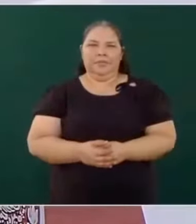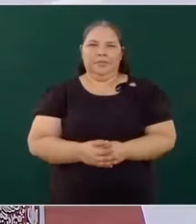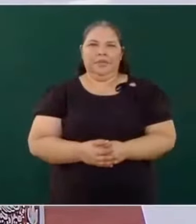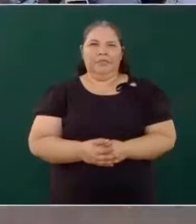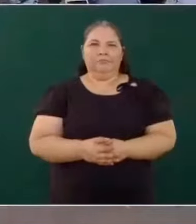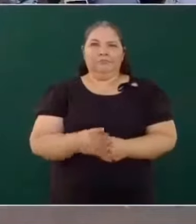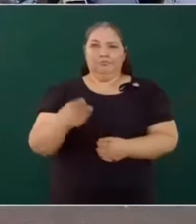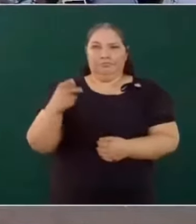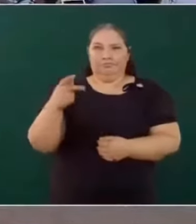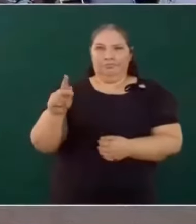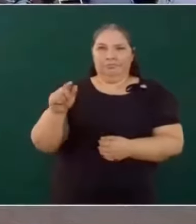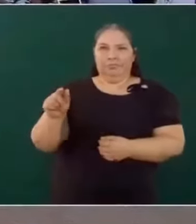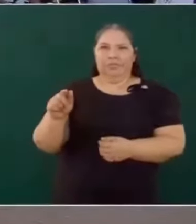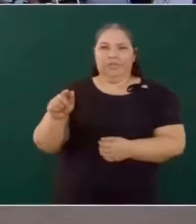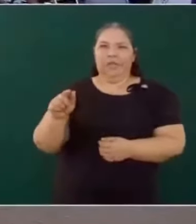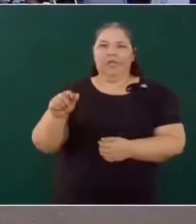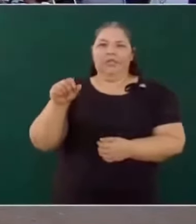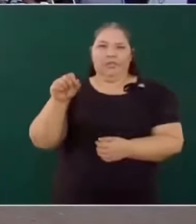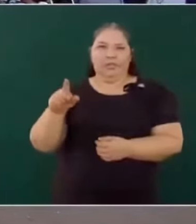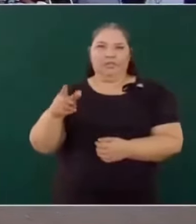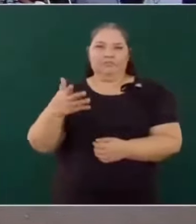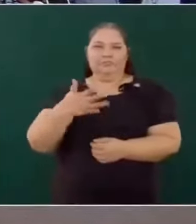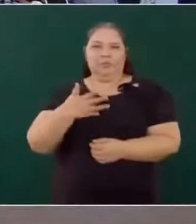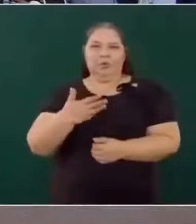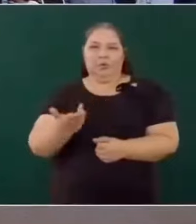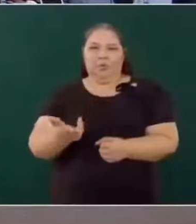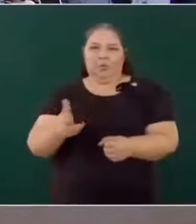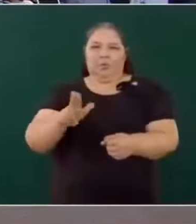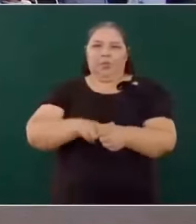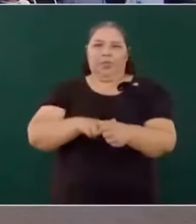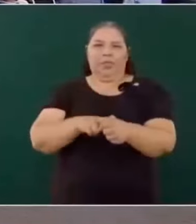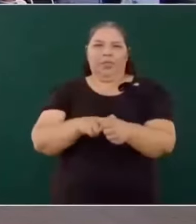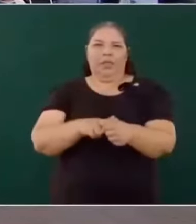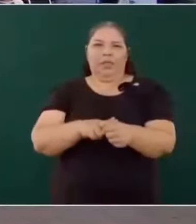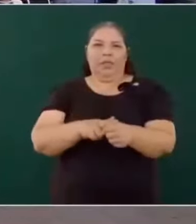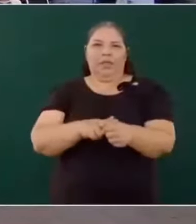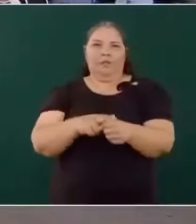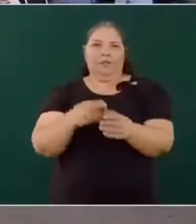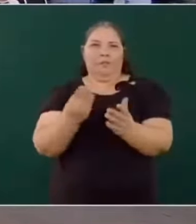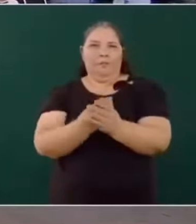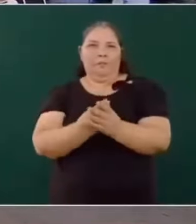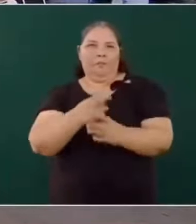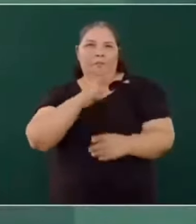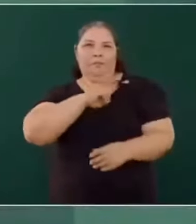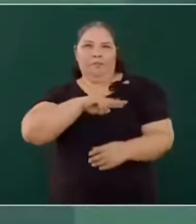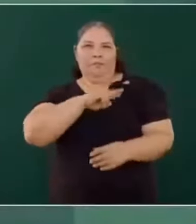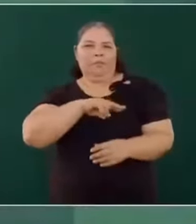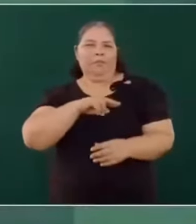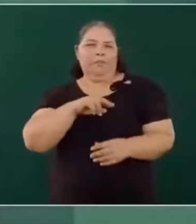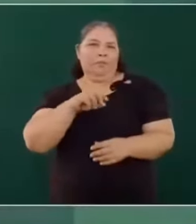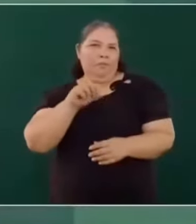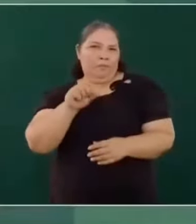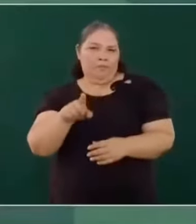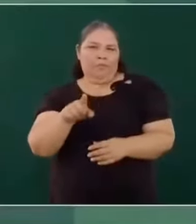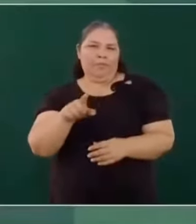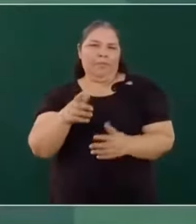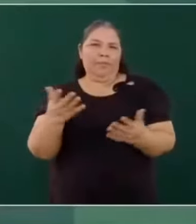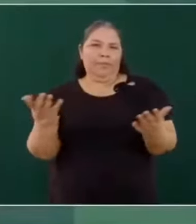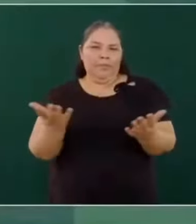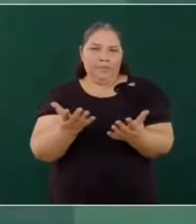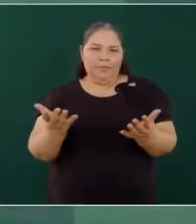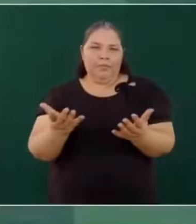ellos tienen hospitales privados, pero también construían